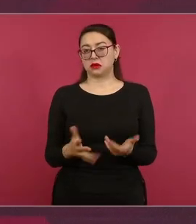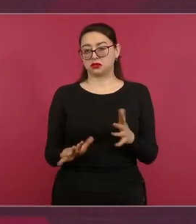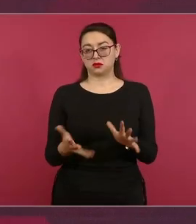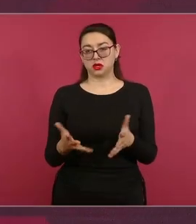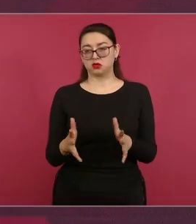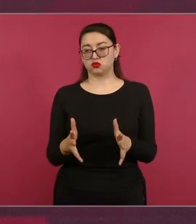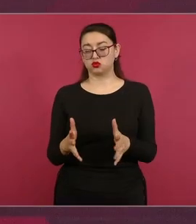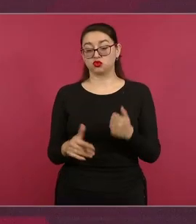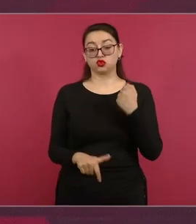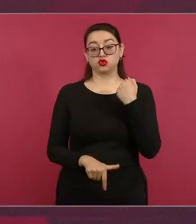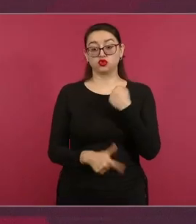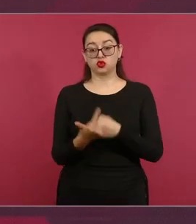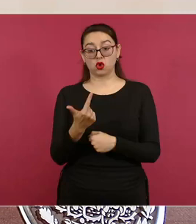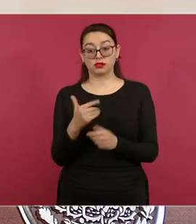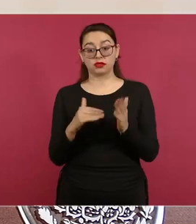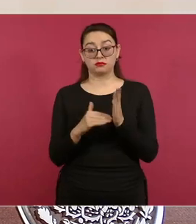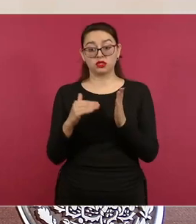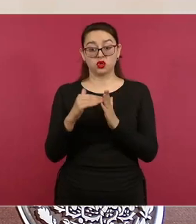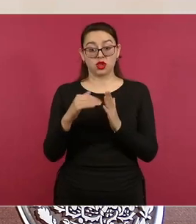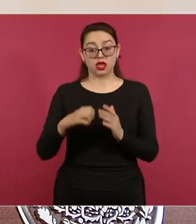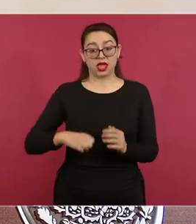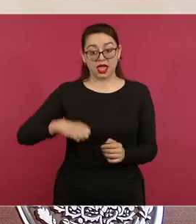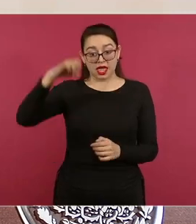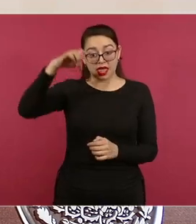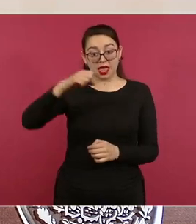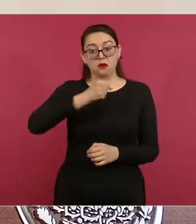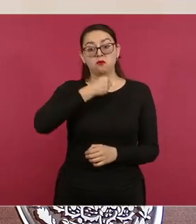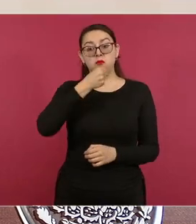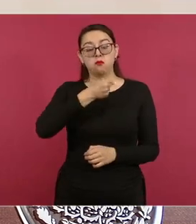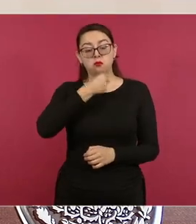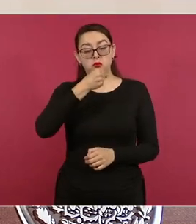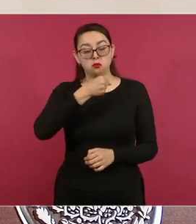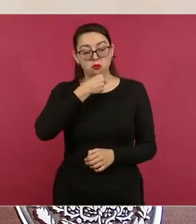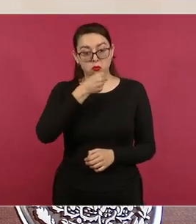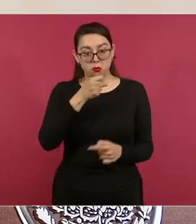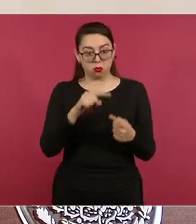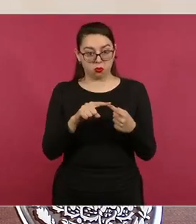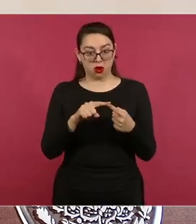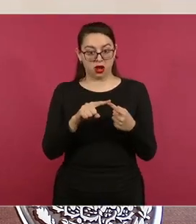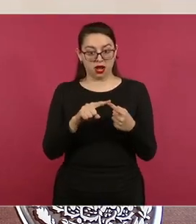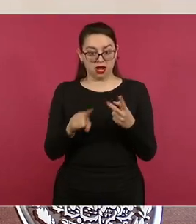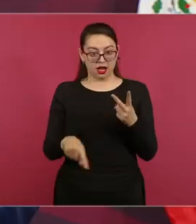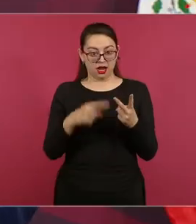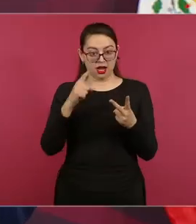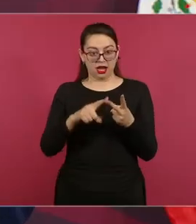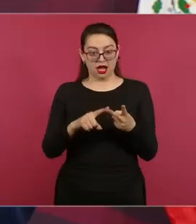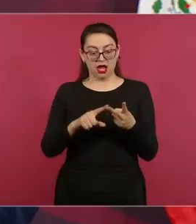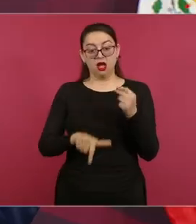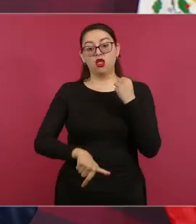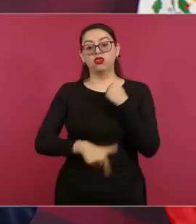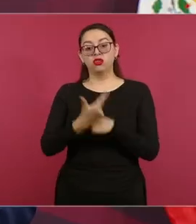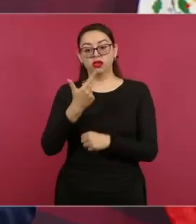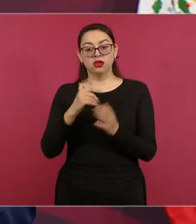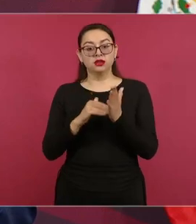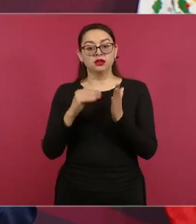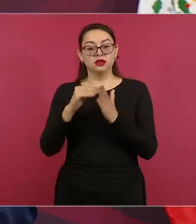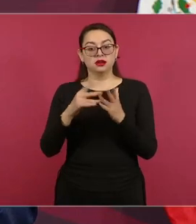12 millones de becarios.